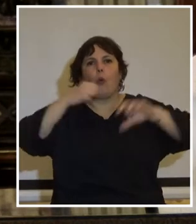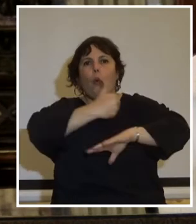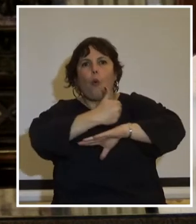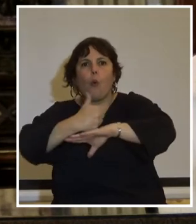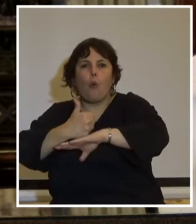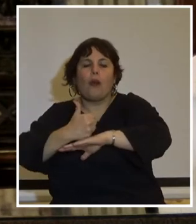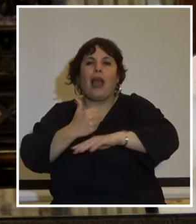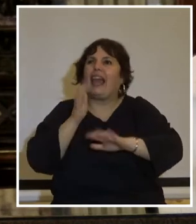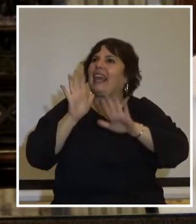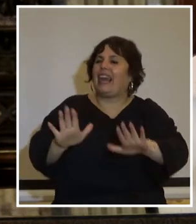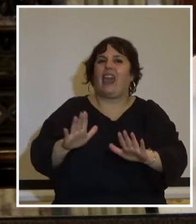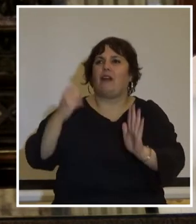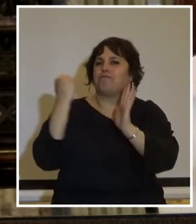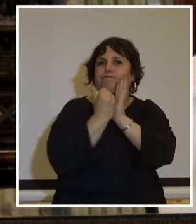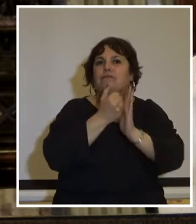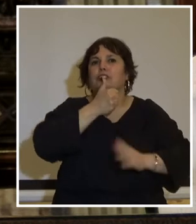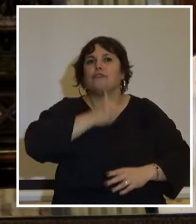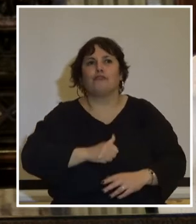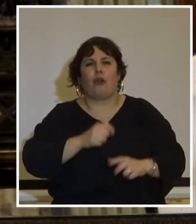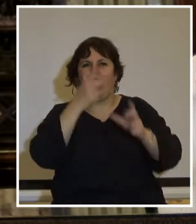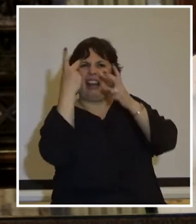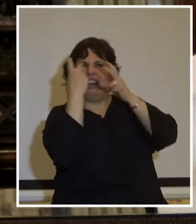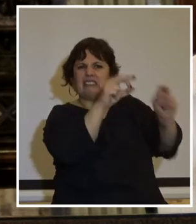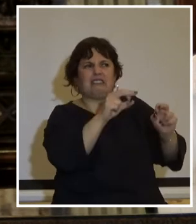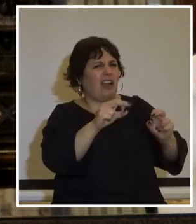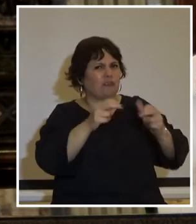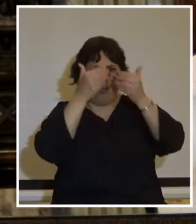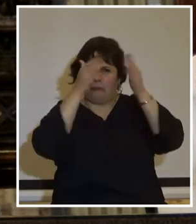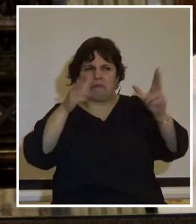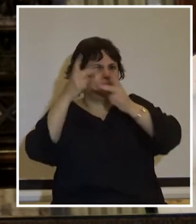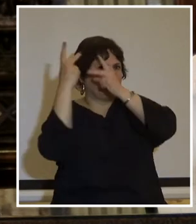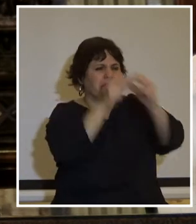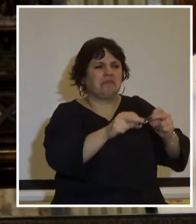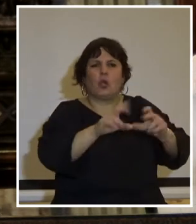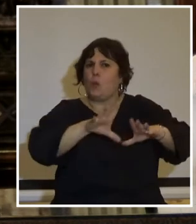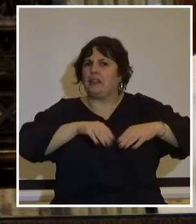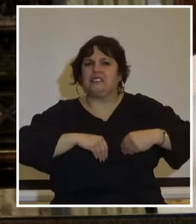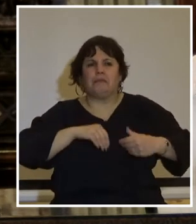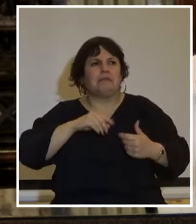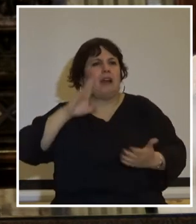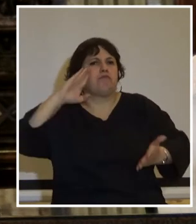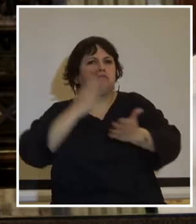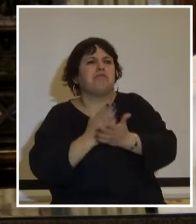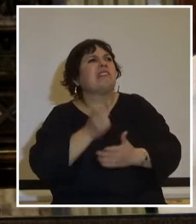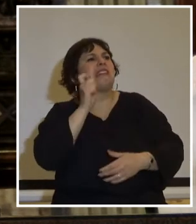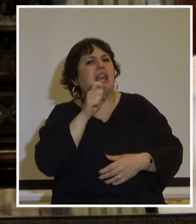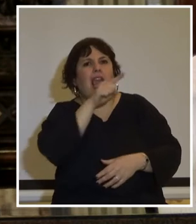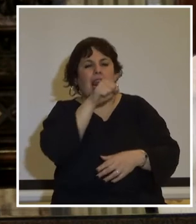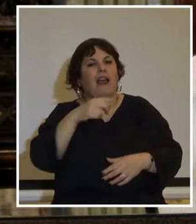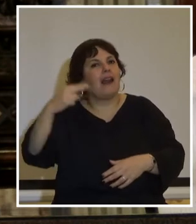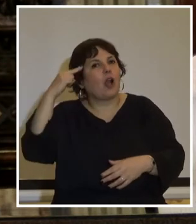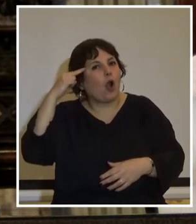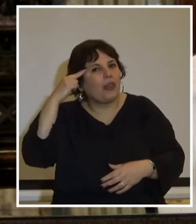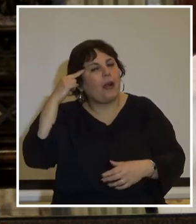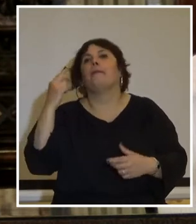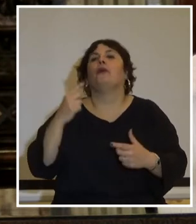manera, quedaron en la historia, rechazando abiertamente el golpe de Estado y quienes lo habían perpetrado. Recordamos